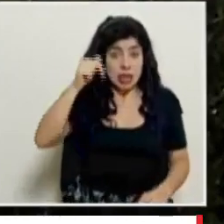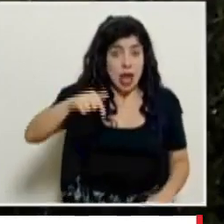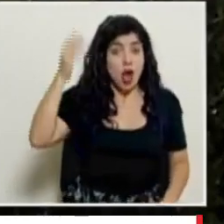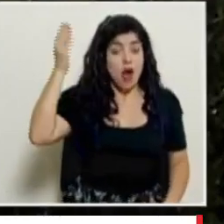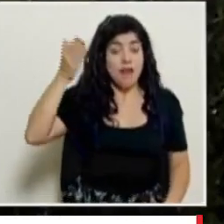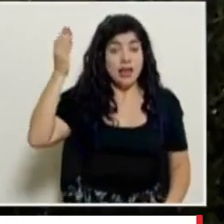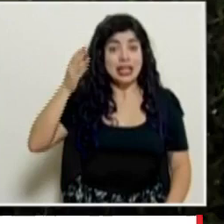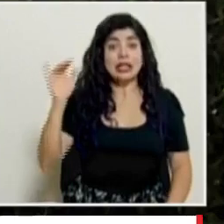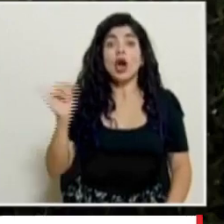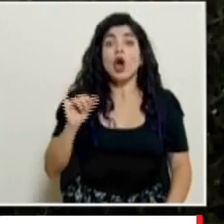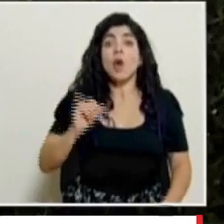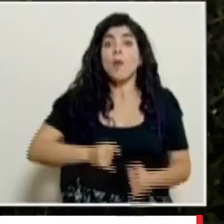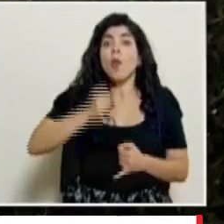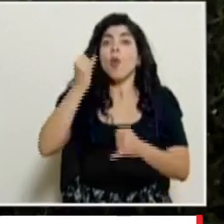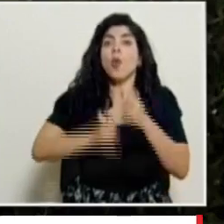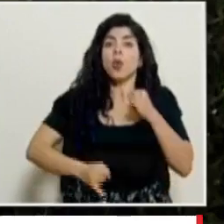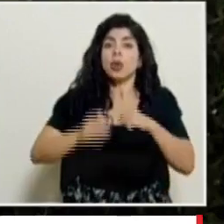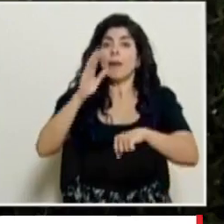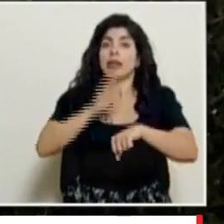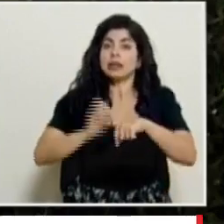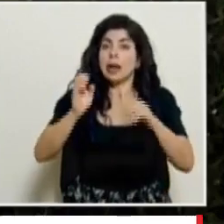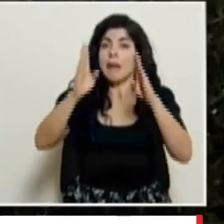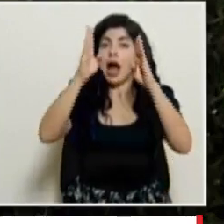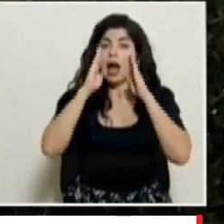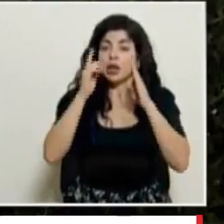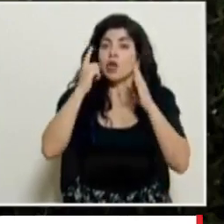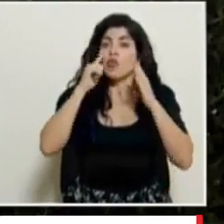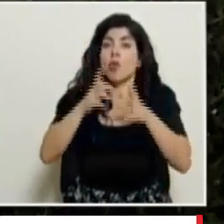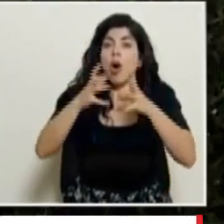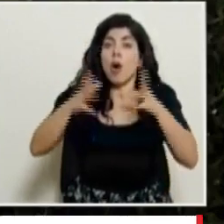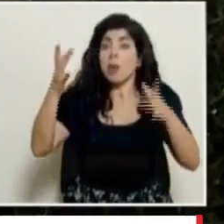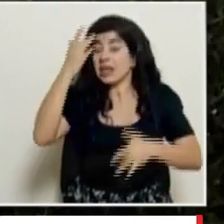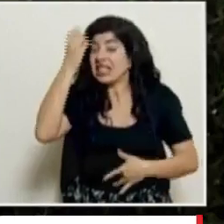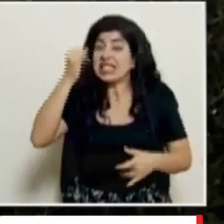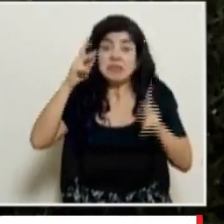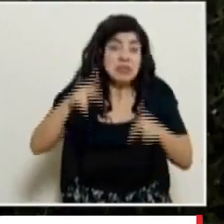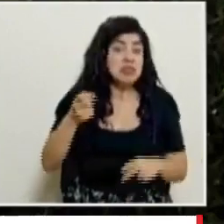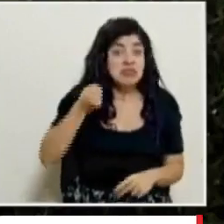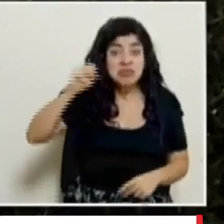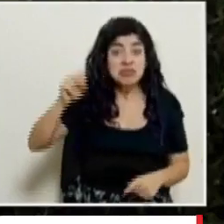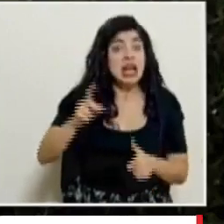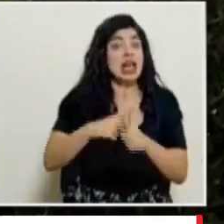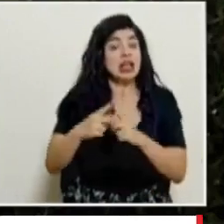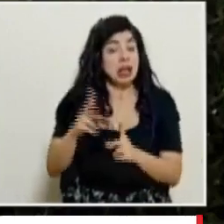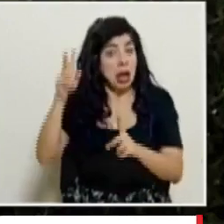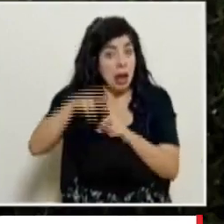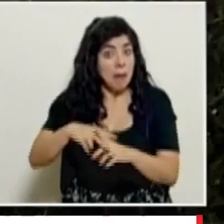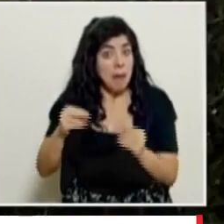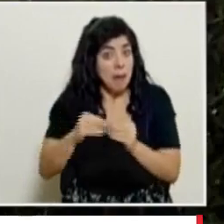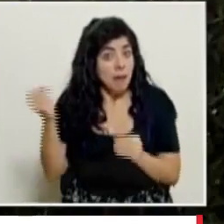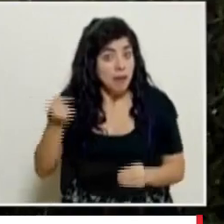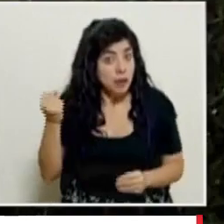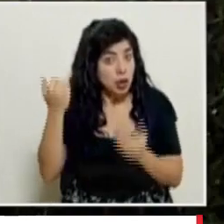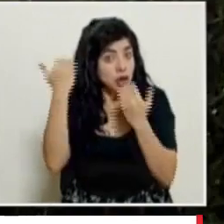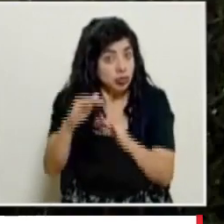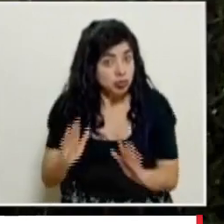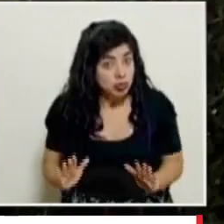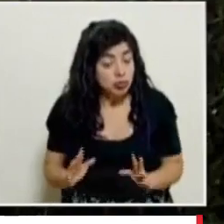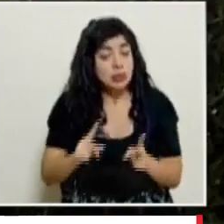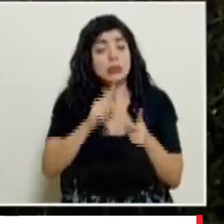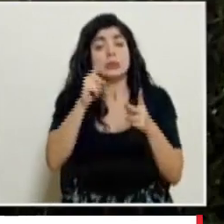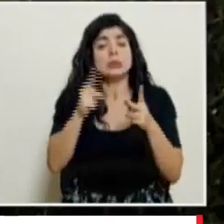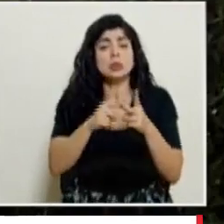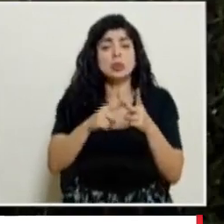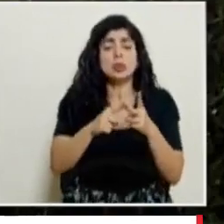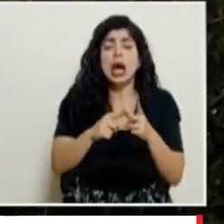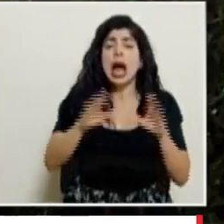conferencia de prensa como el último llamado ante la cantidad de casos y si la gente no hace caso entonces se tomará medidas más fuertes y la segunda pregunta